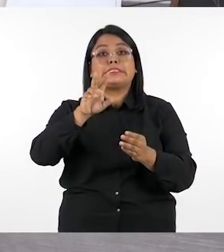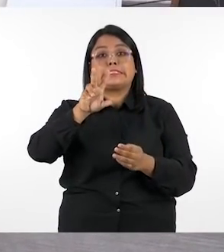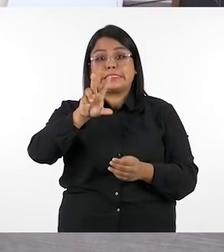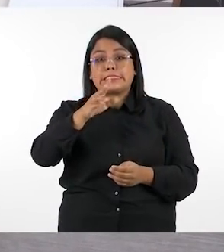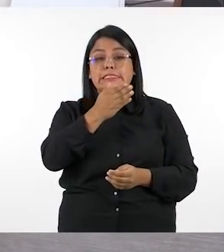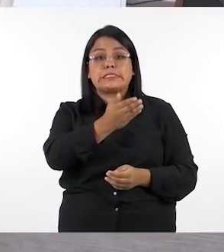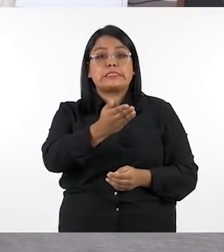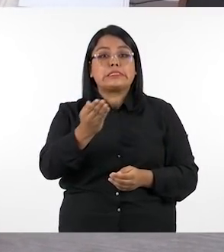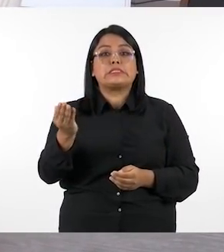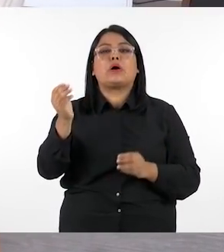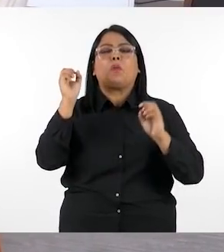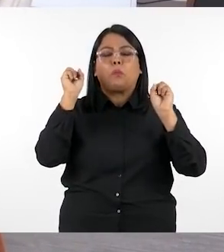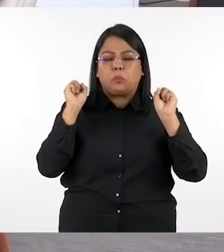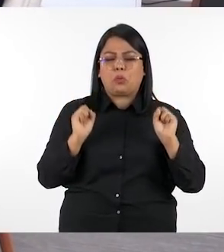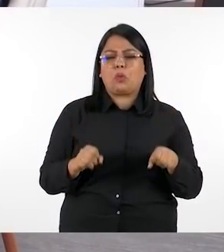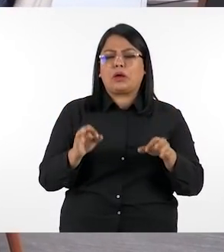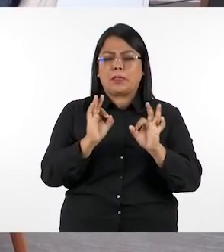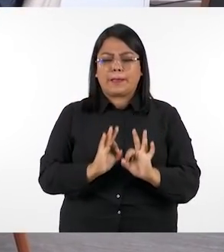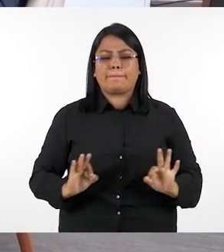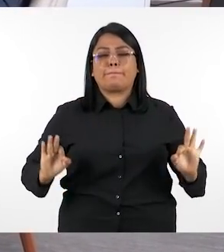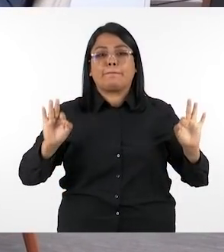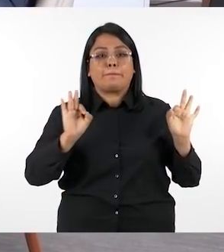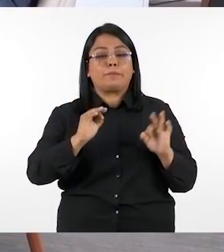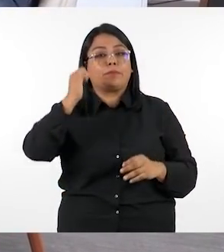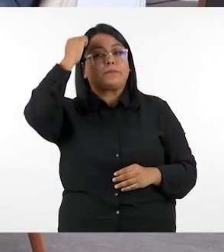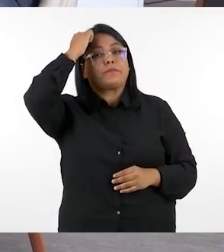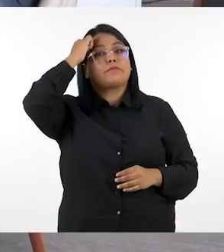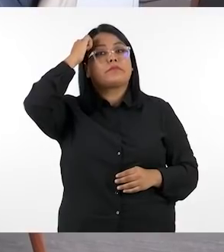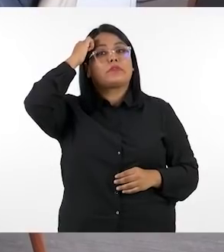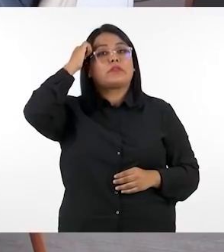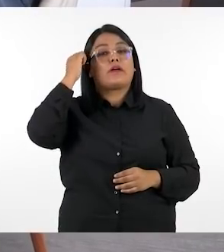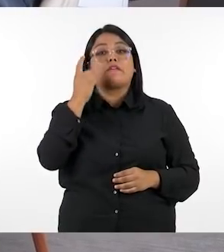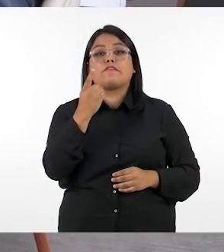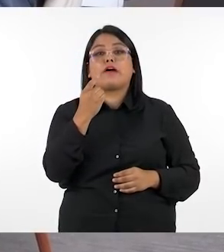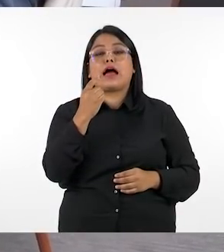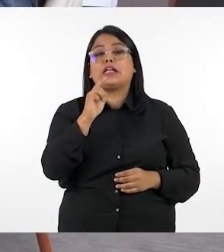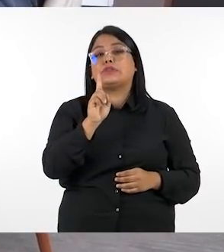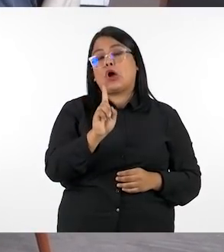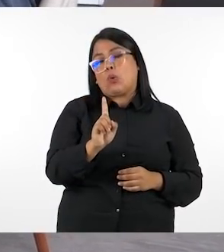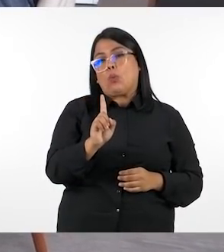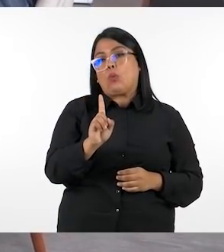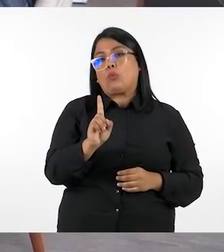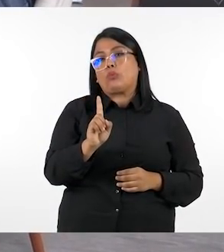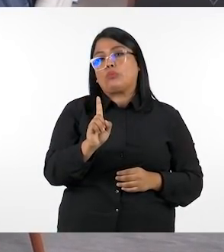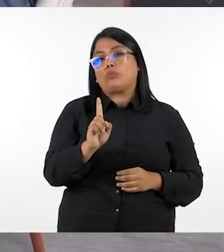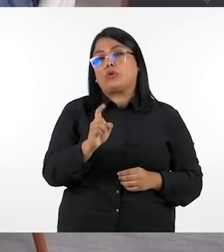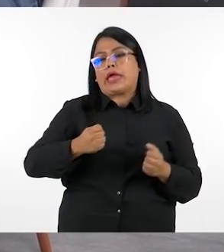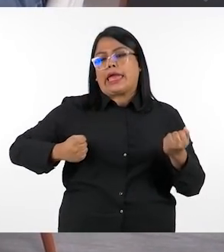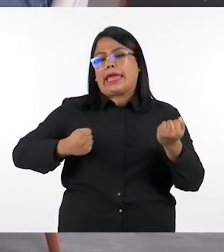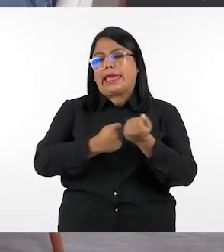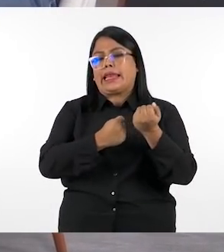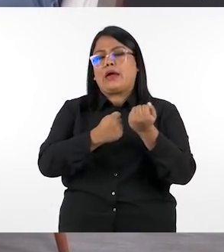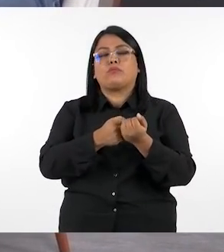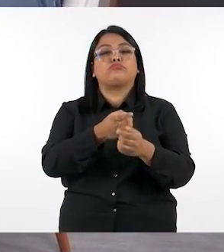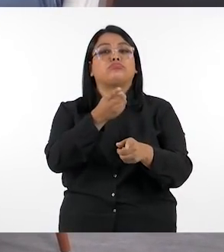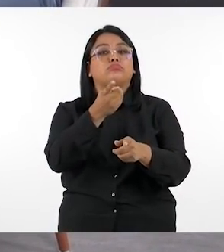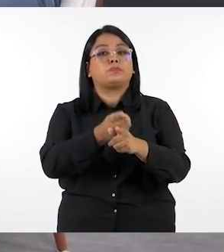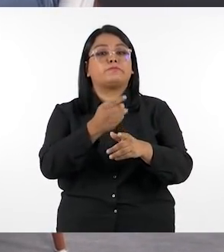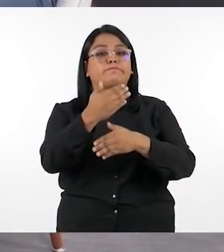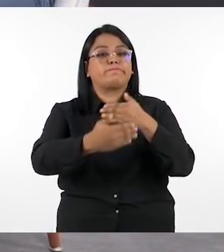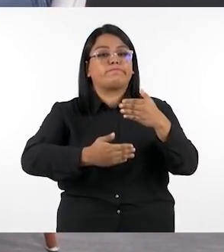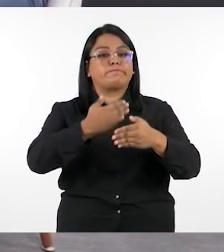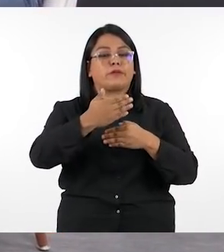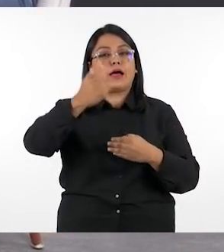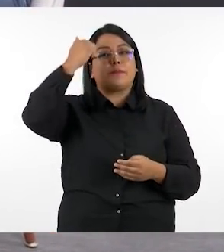componentes que nos permiten mejorar el aprendizaje todavía nos falta uno y es la asistencia apropiada en el